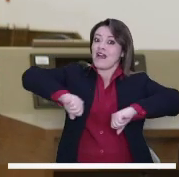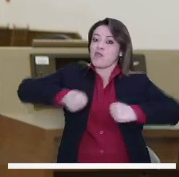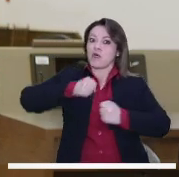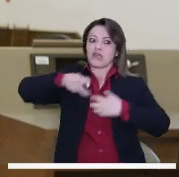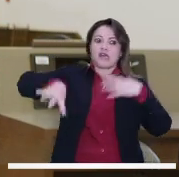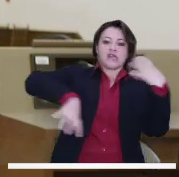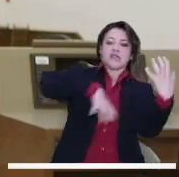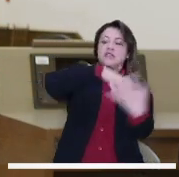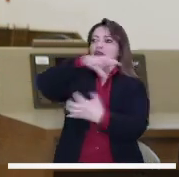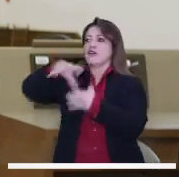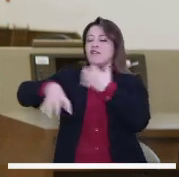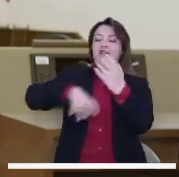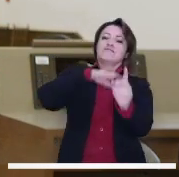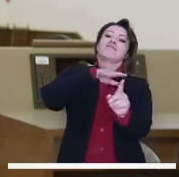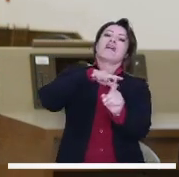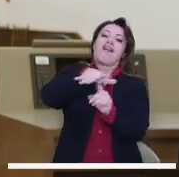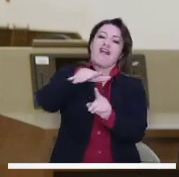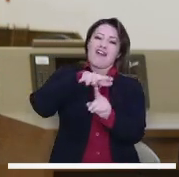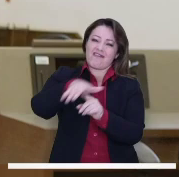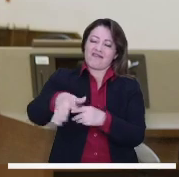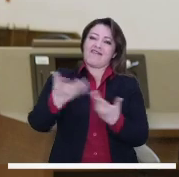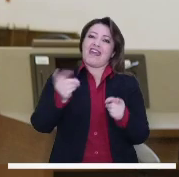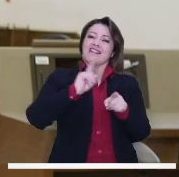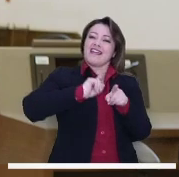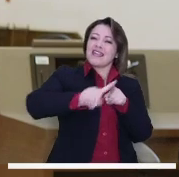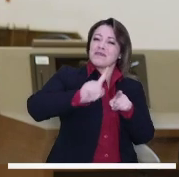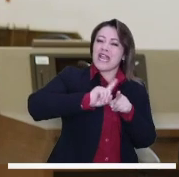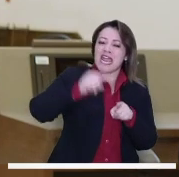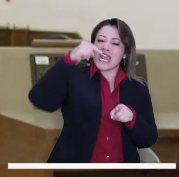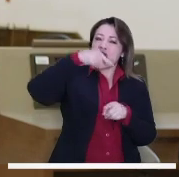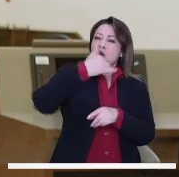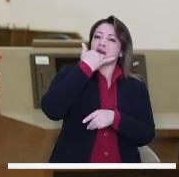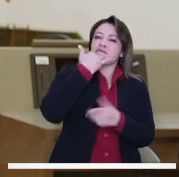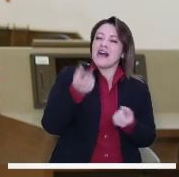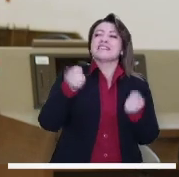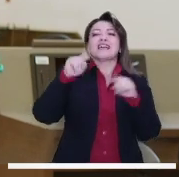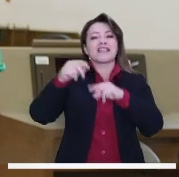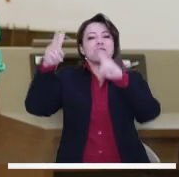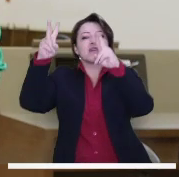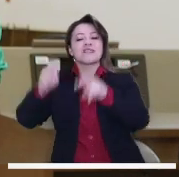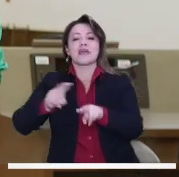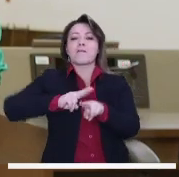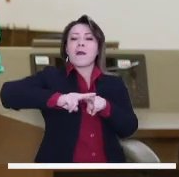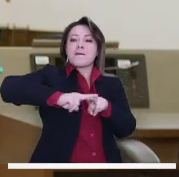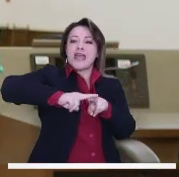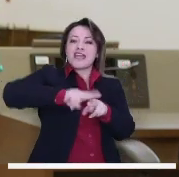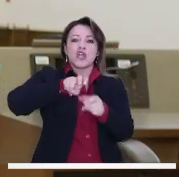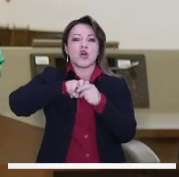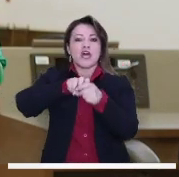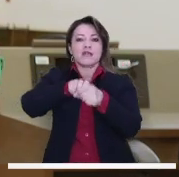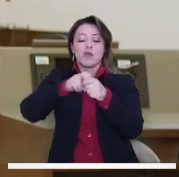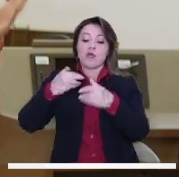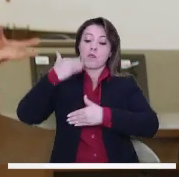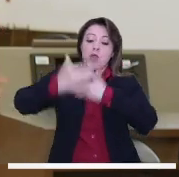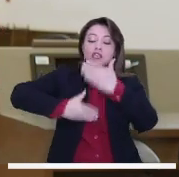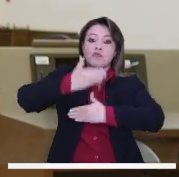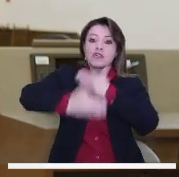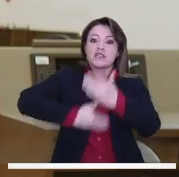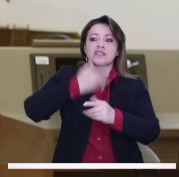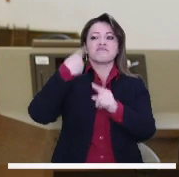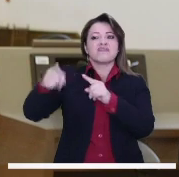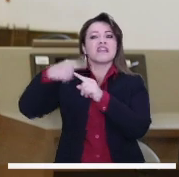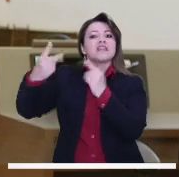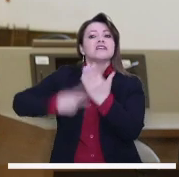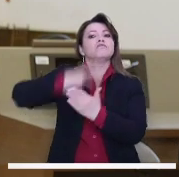el tráfico en Bogotá, pues se ha visto también afectado por el Transmilenio, pero también se ha hablado del tema del metro. En medio de todo este